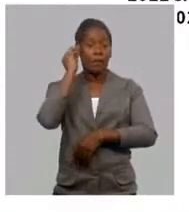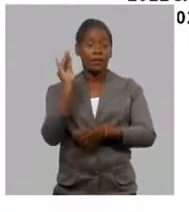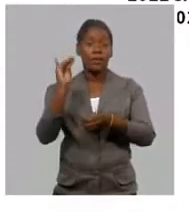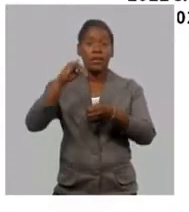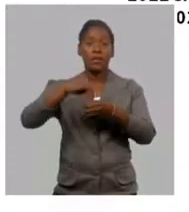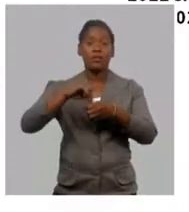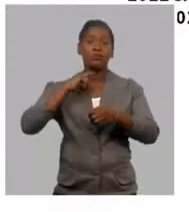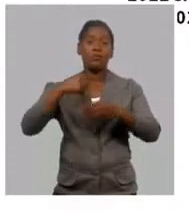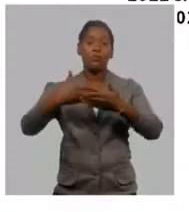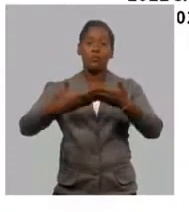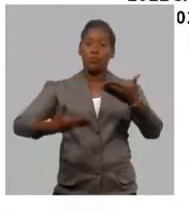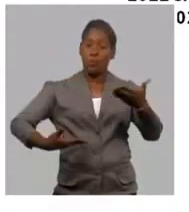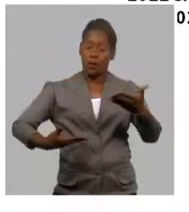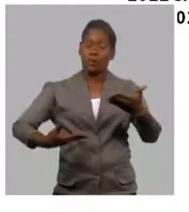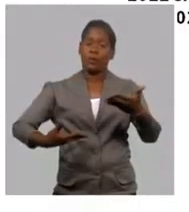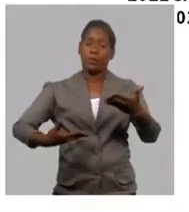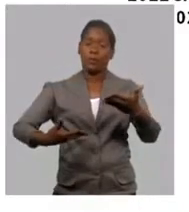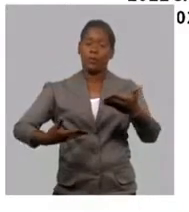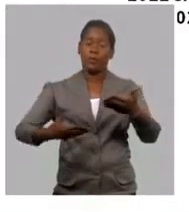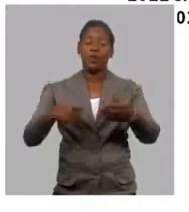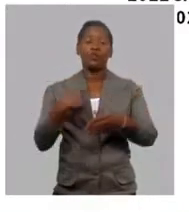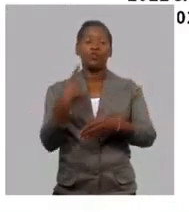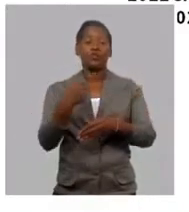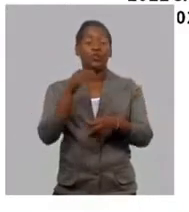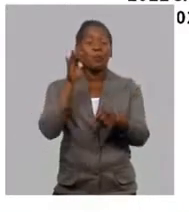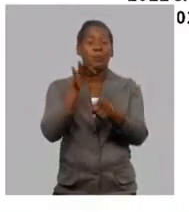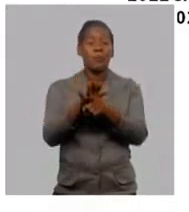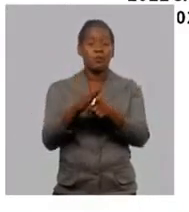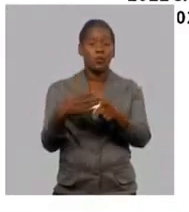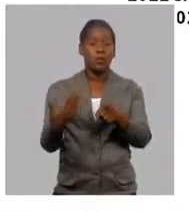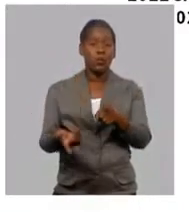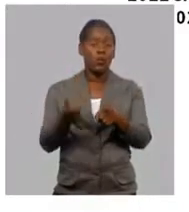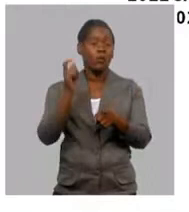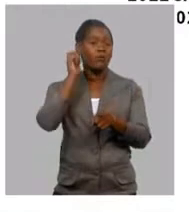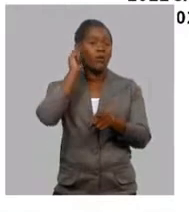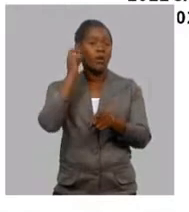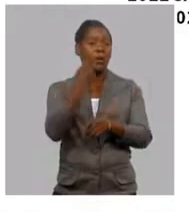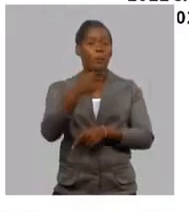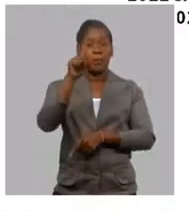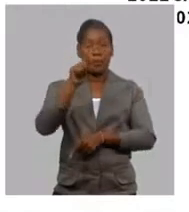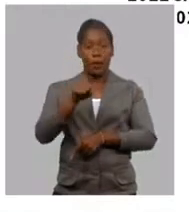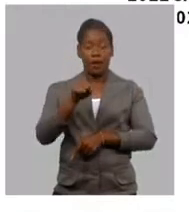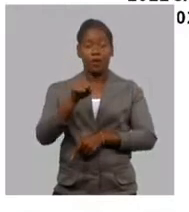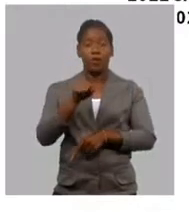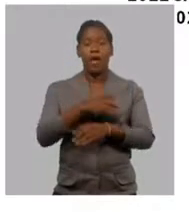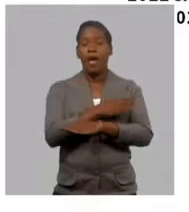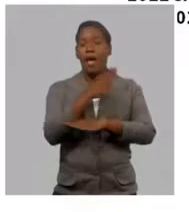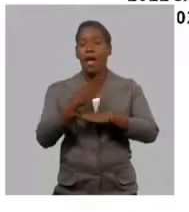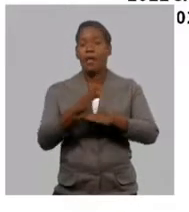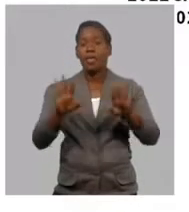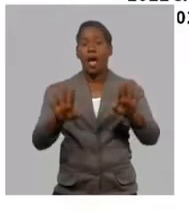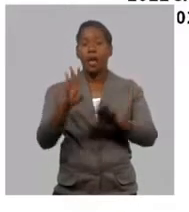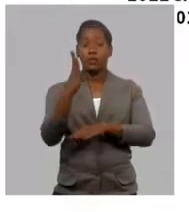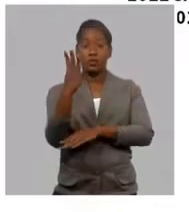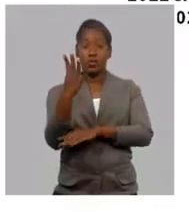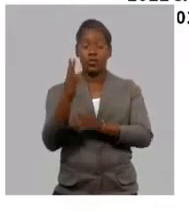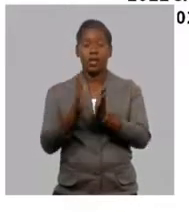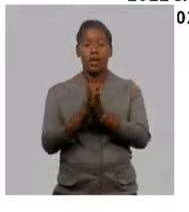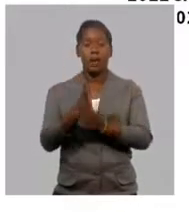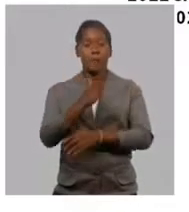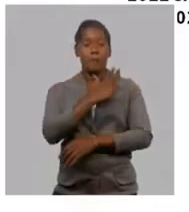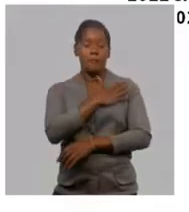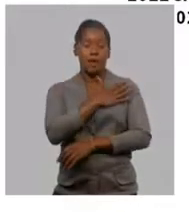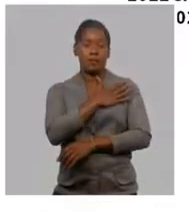Entonces, estaríamos desarrollando los exámenes de ingresos desde el primero de febrero del 2022 hasta el 14 de marzo. Esto